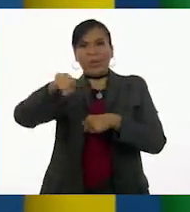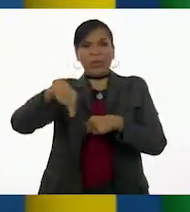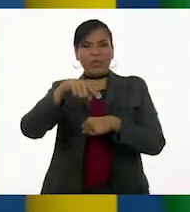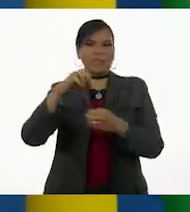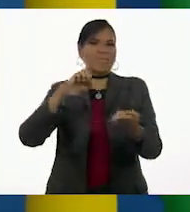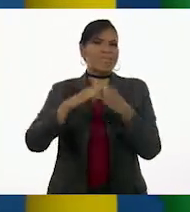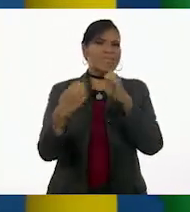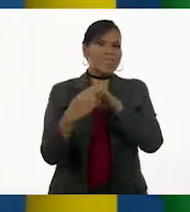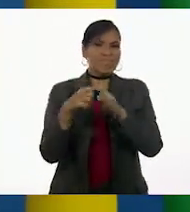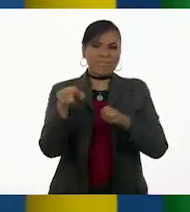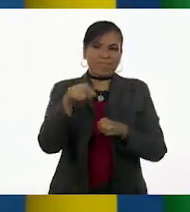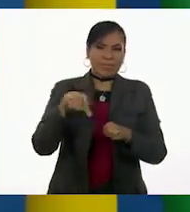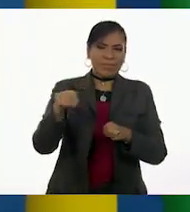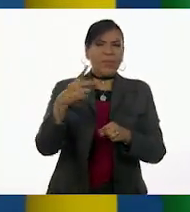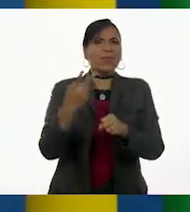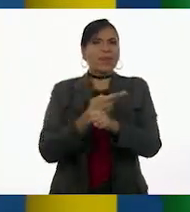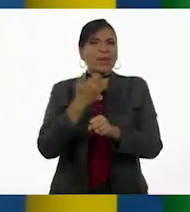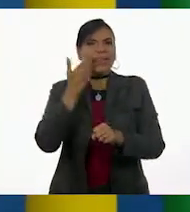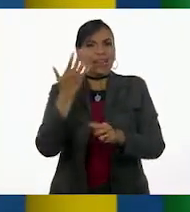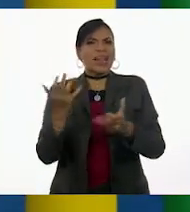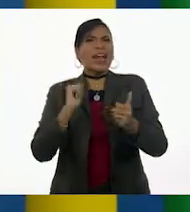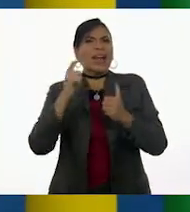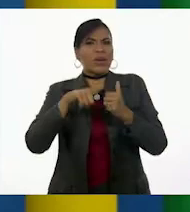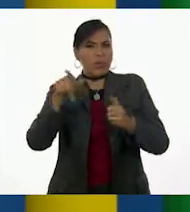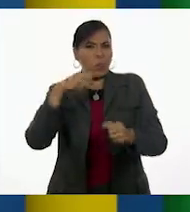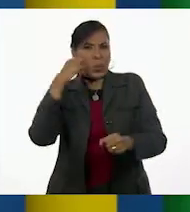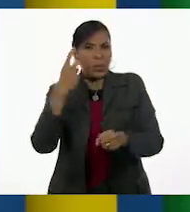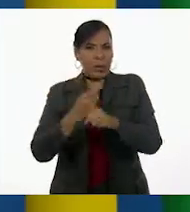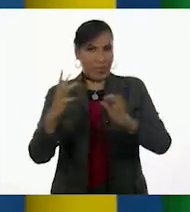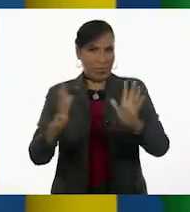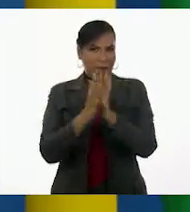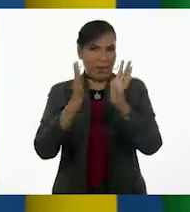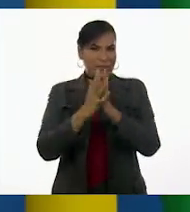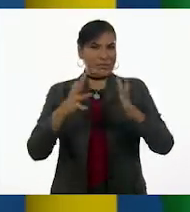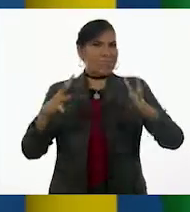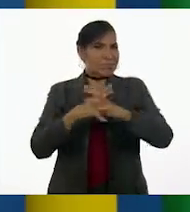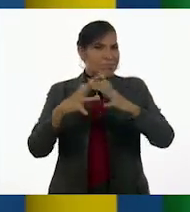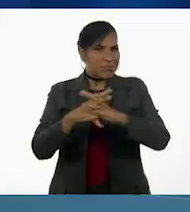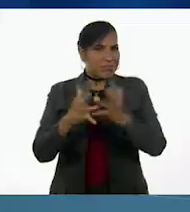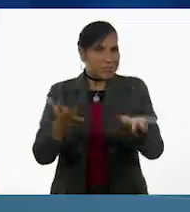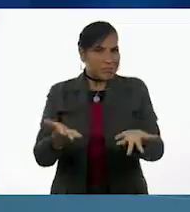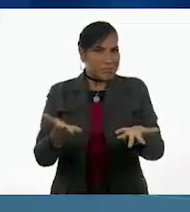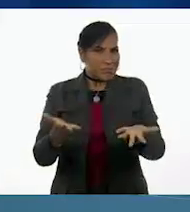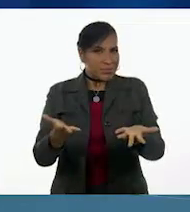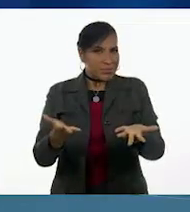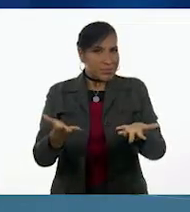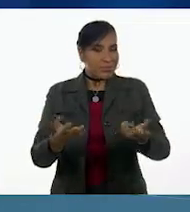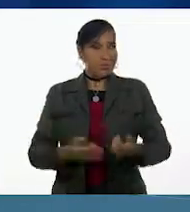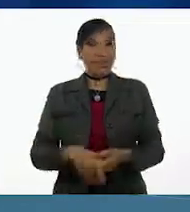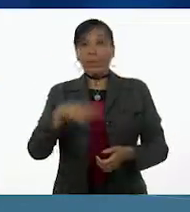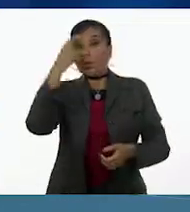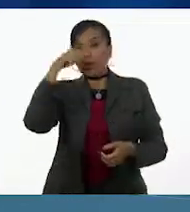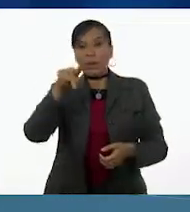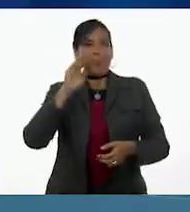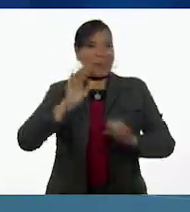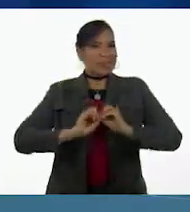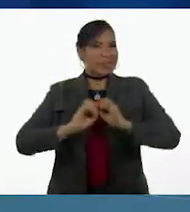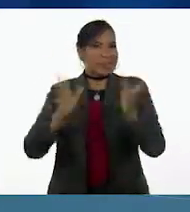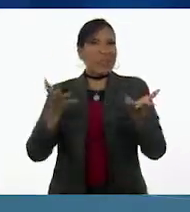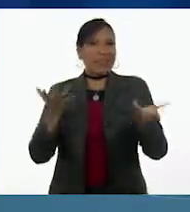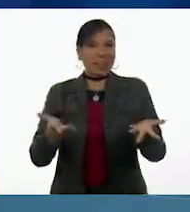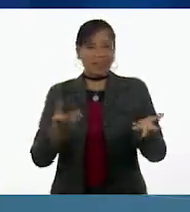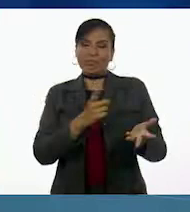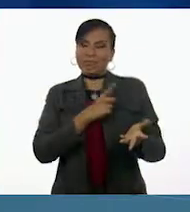vuelve su enemigo. ¿Qué persona querría por su voluntad participar en una guerra? Para que nos quede más claro,